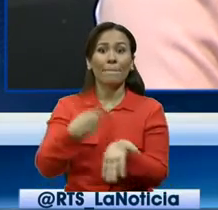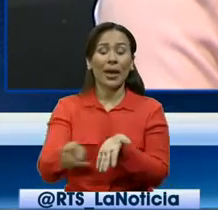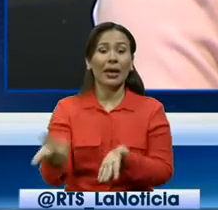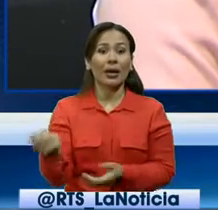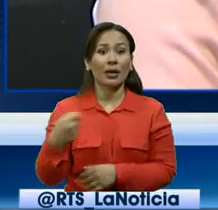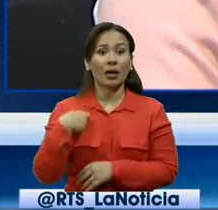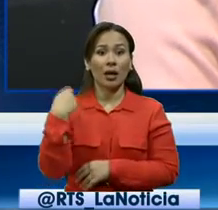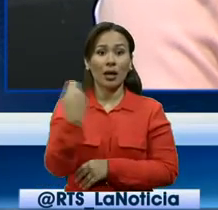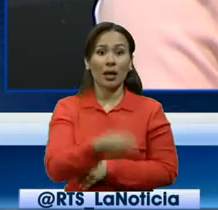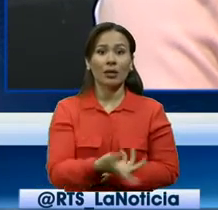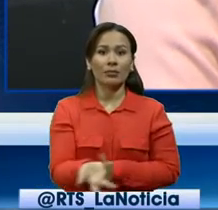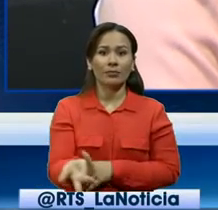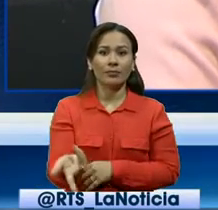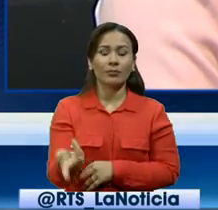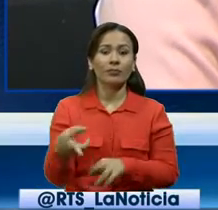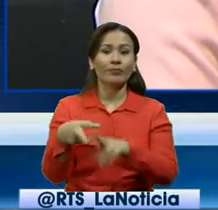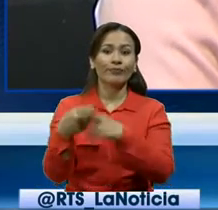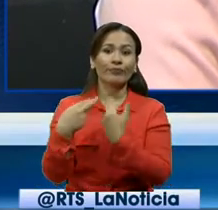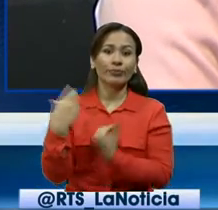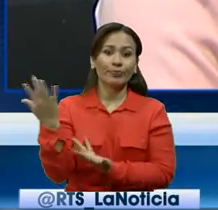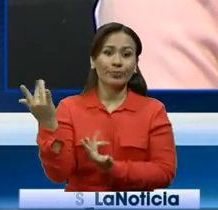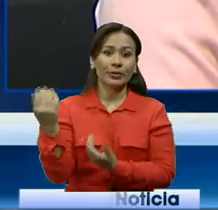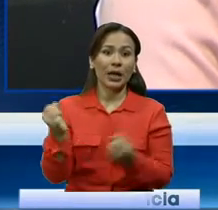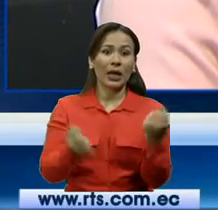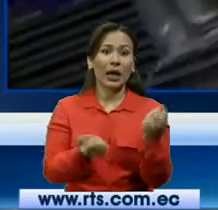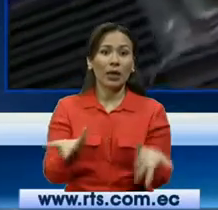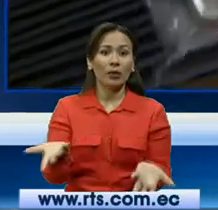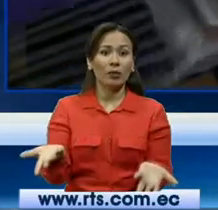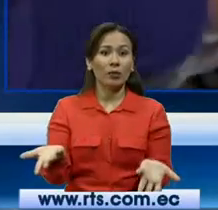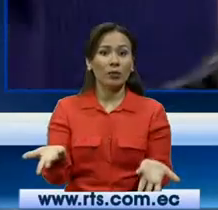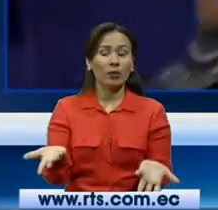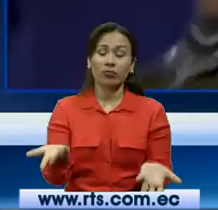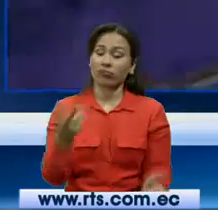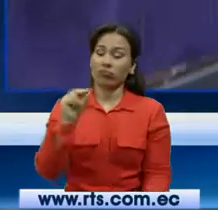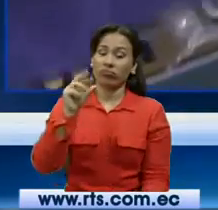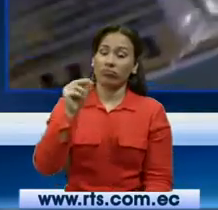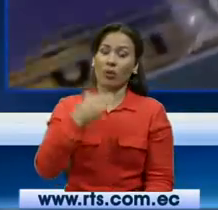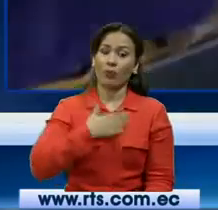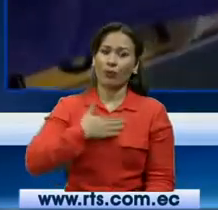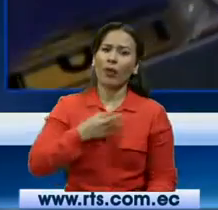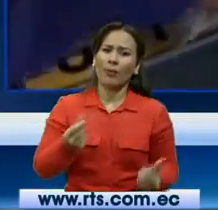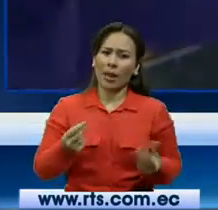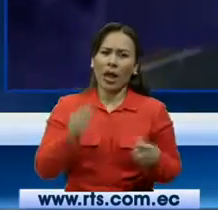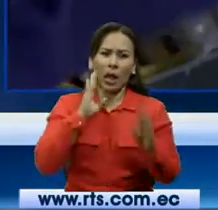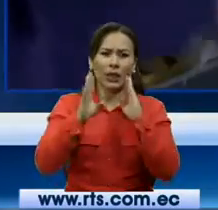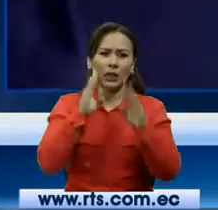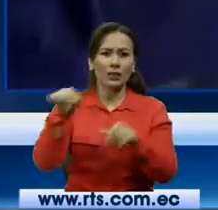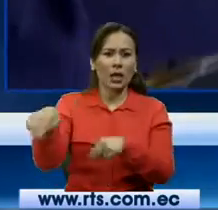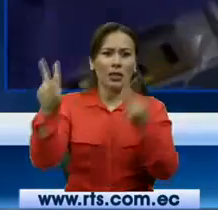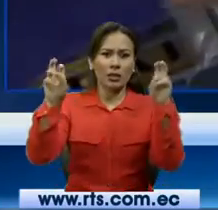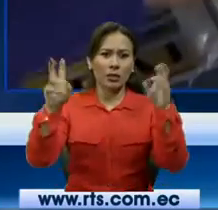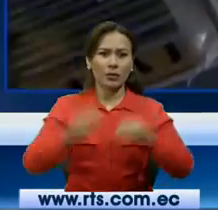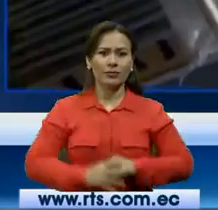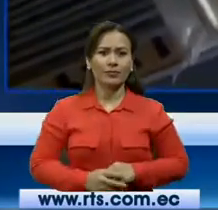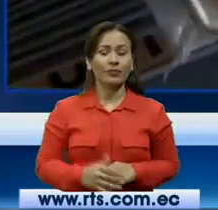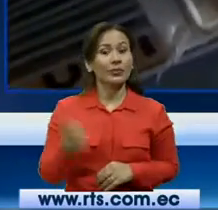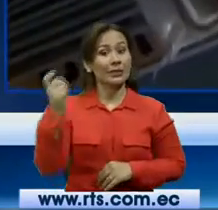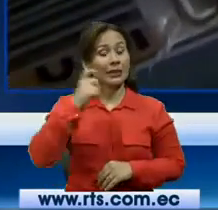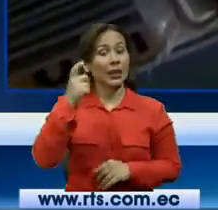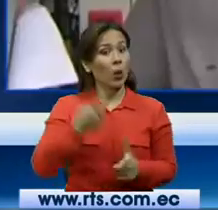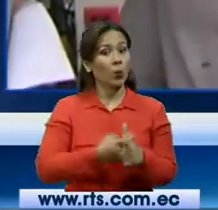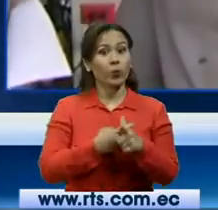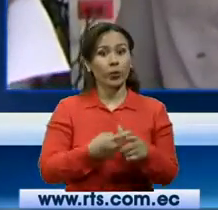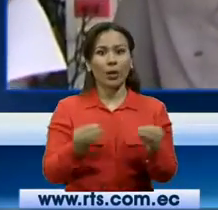letra, quienes lo compran a crédito, y todavía no tienen su carro. Entonces, por favor, un poquito más de atención a esta situación. Necesita